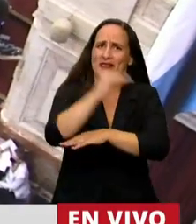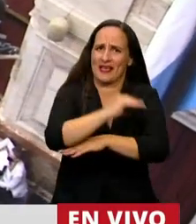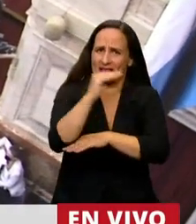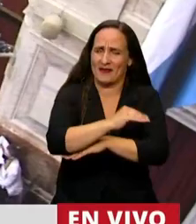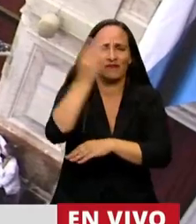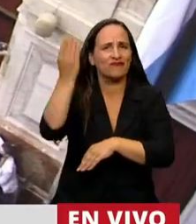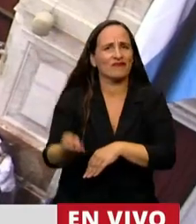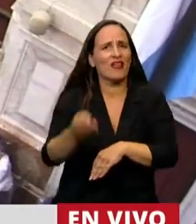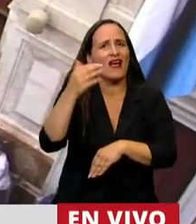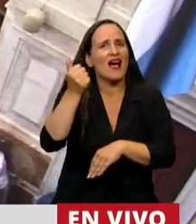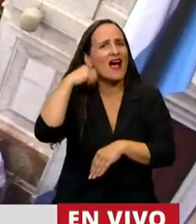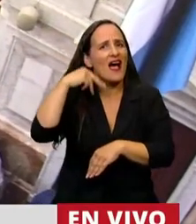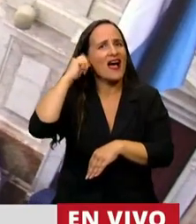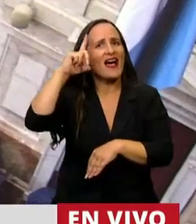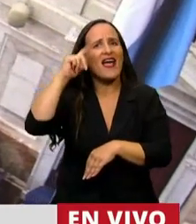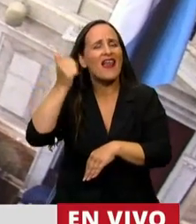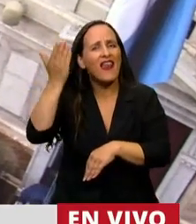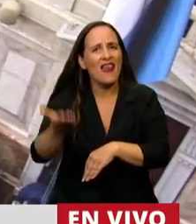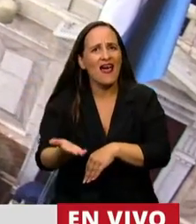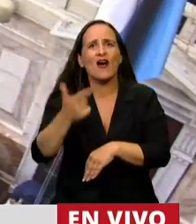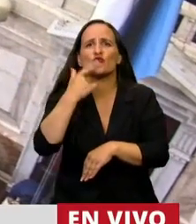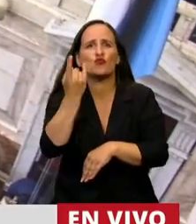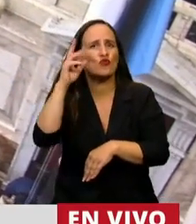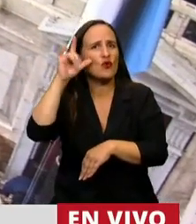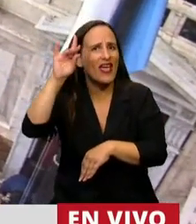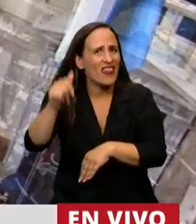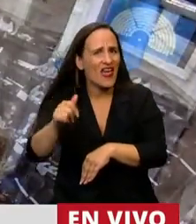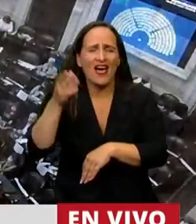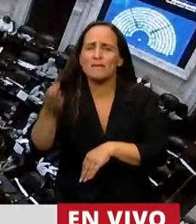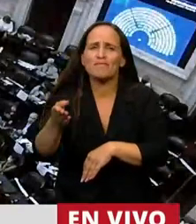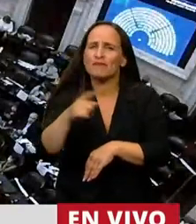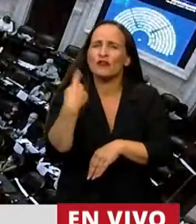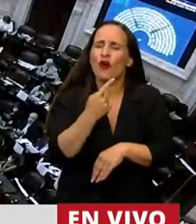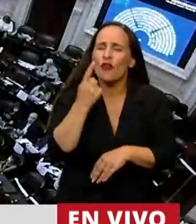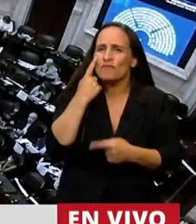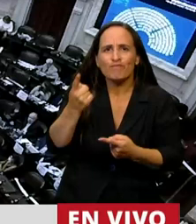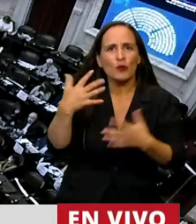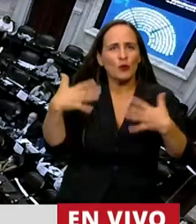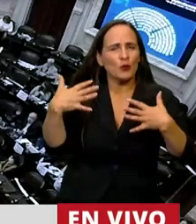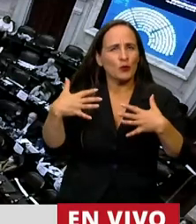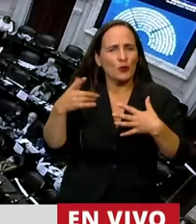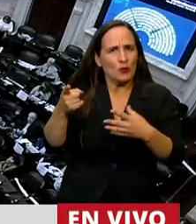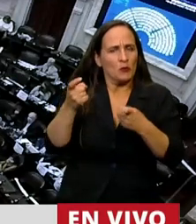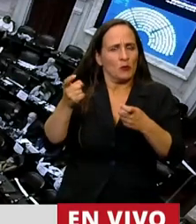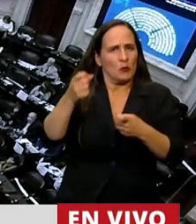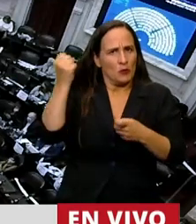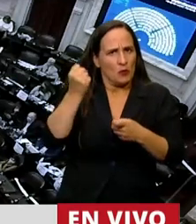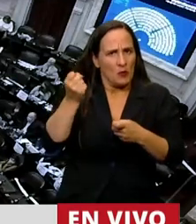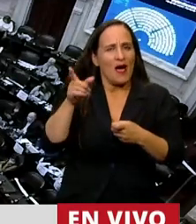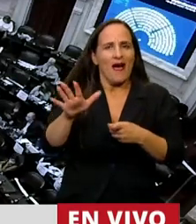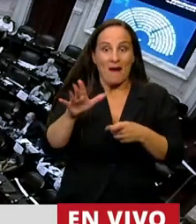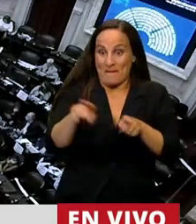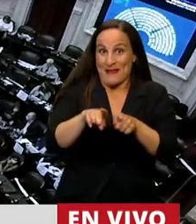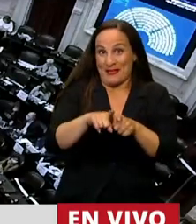doctora Ángela Jerónima Zureda se convirtió en una imprescindible referencia para quienes ejercemos esta